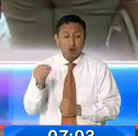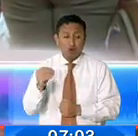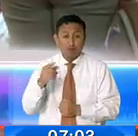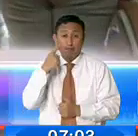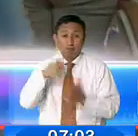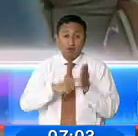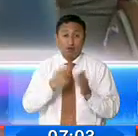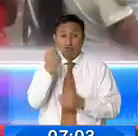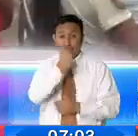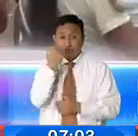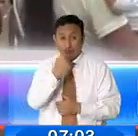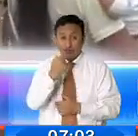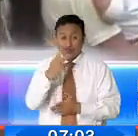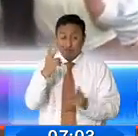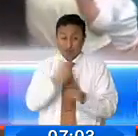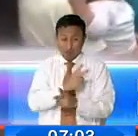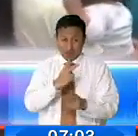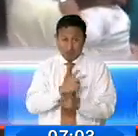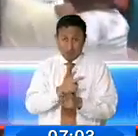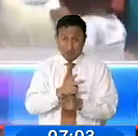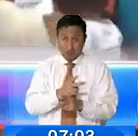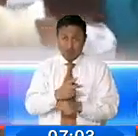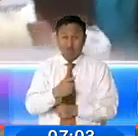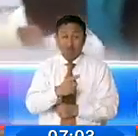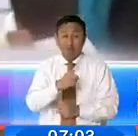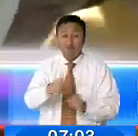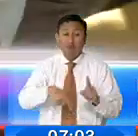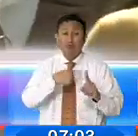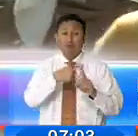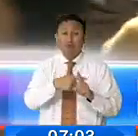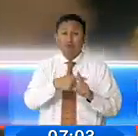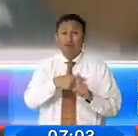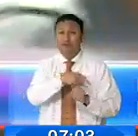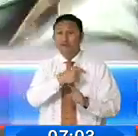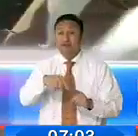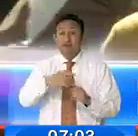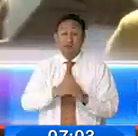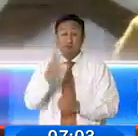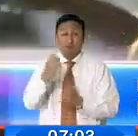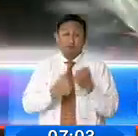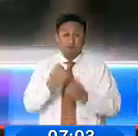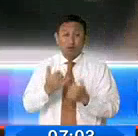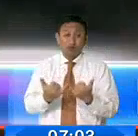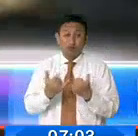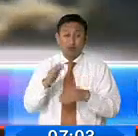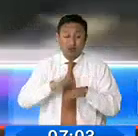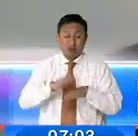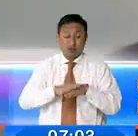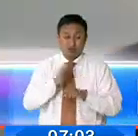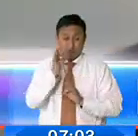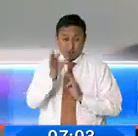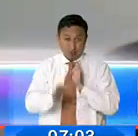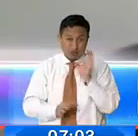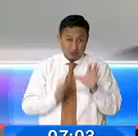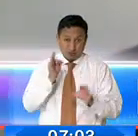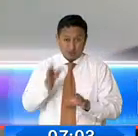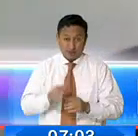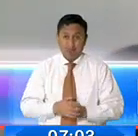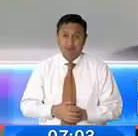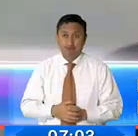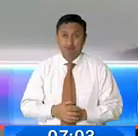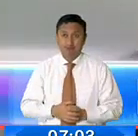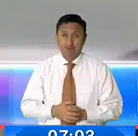la drogadicción, la inseguridad y a esto se suman todas las crisis generadas por la pandemia. No